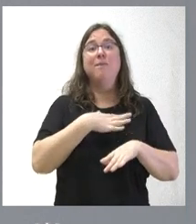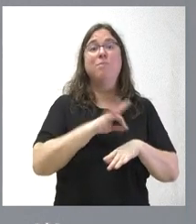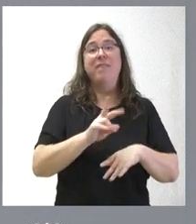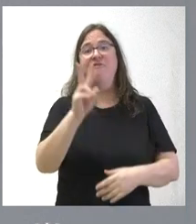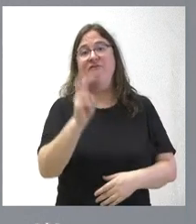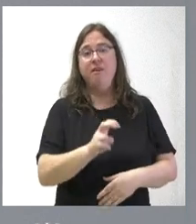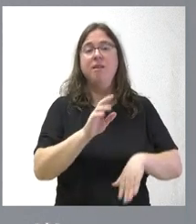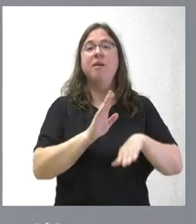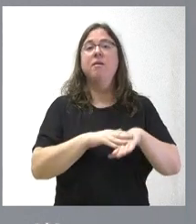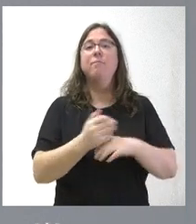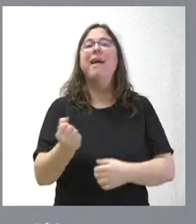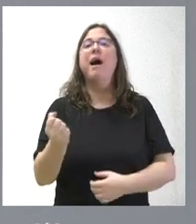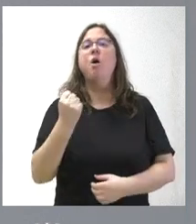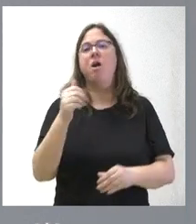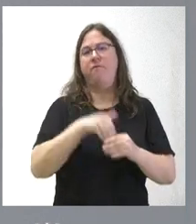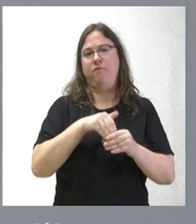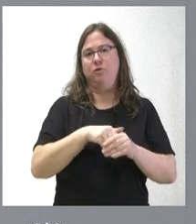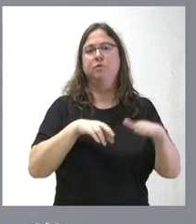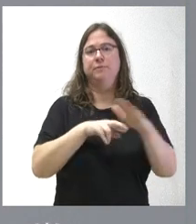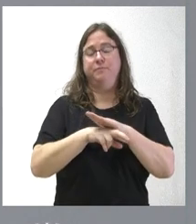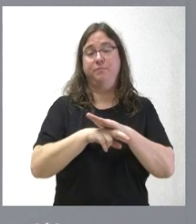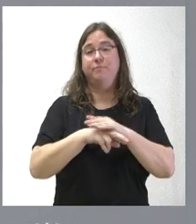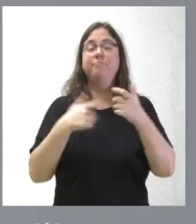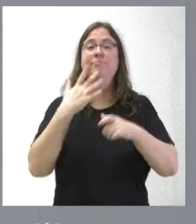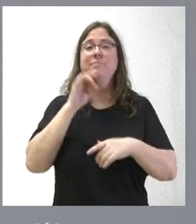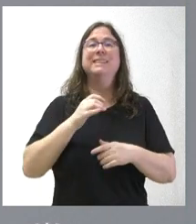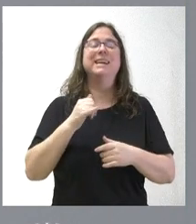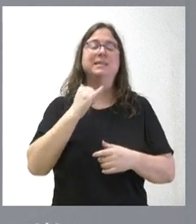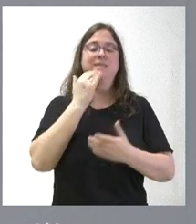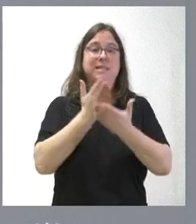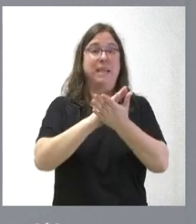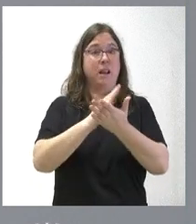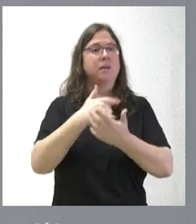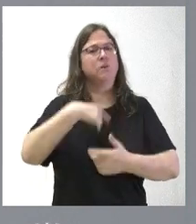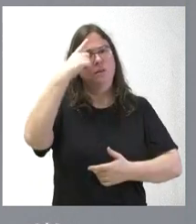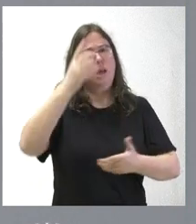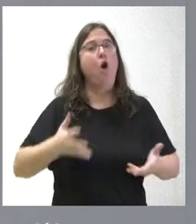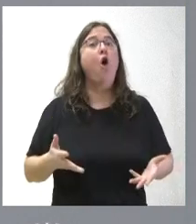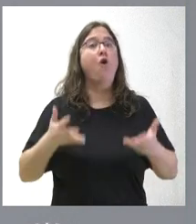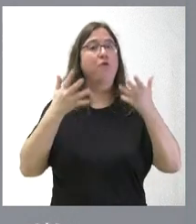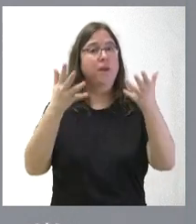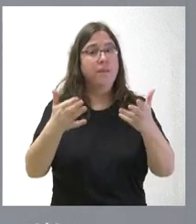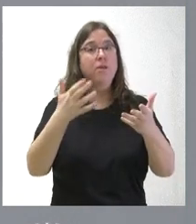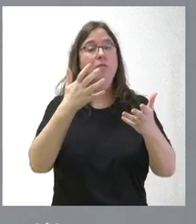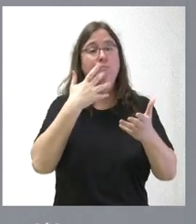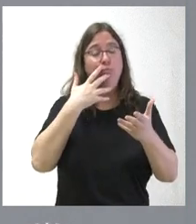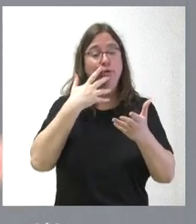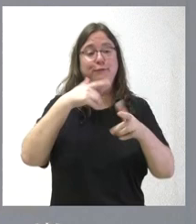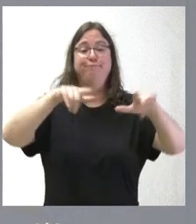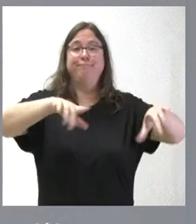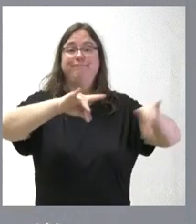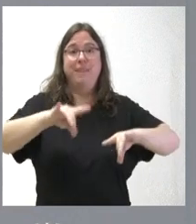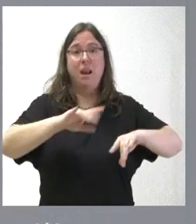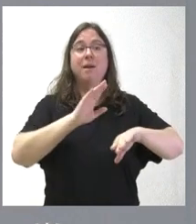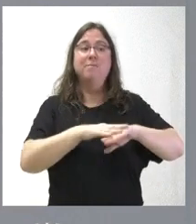para ahorrar fondos y recursos por parte del SERLA. Entre ellas, saben ustedes que hemos ofrecido algunas instalaciones para la ubicación del SERLA y que deje